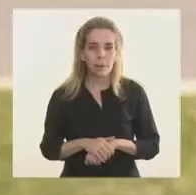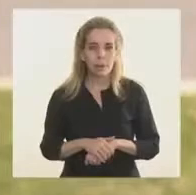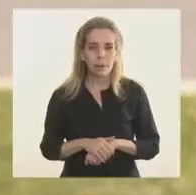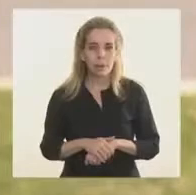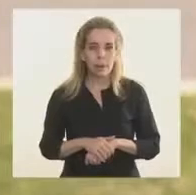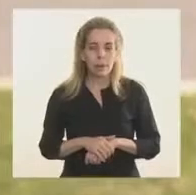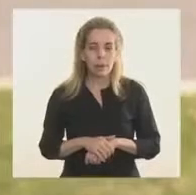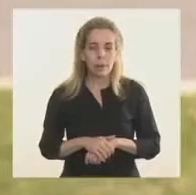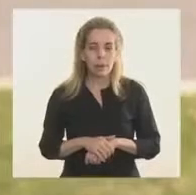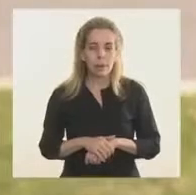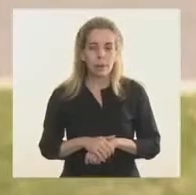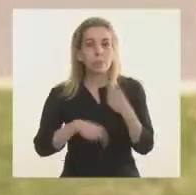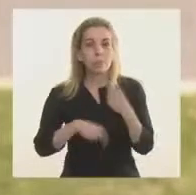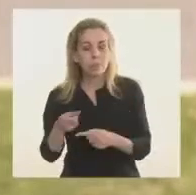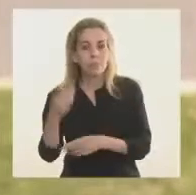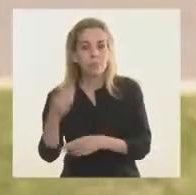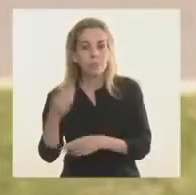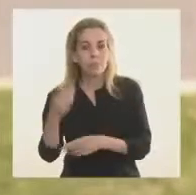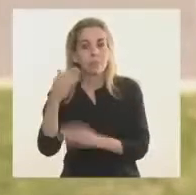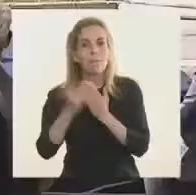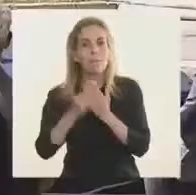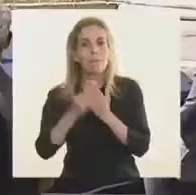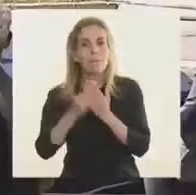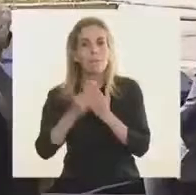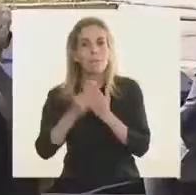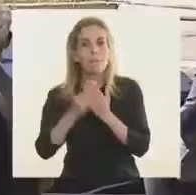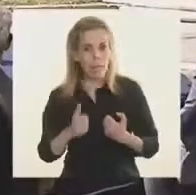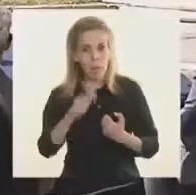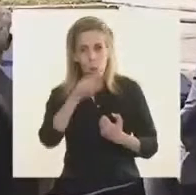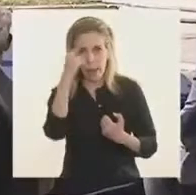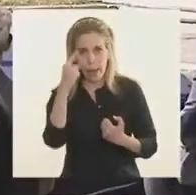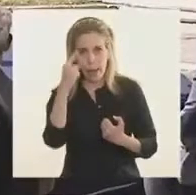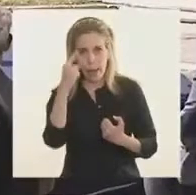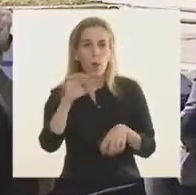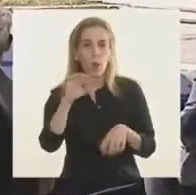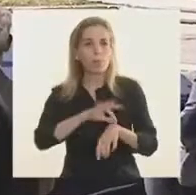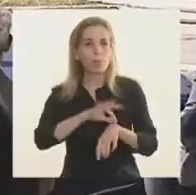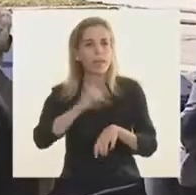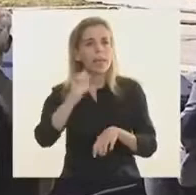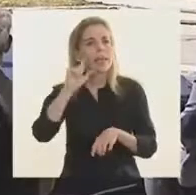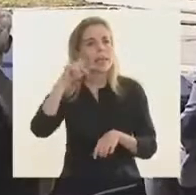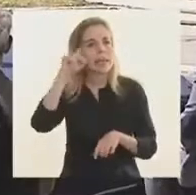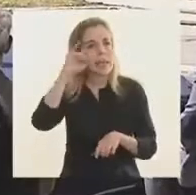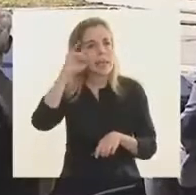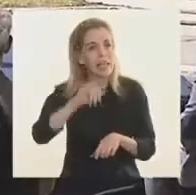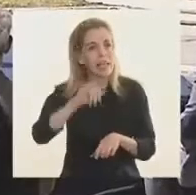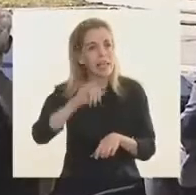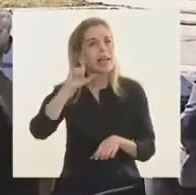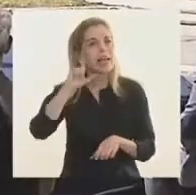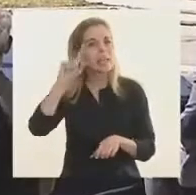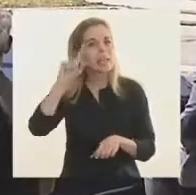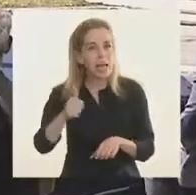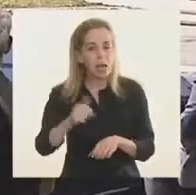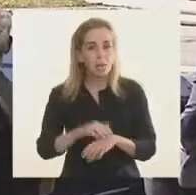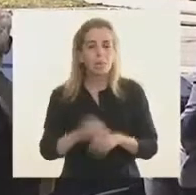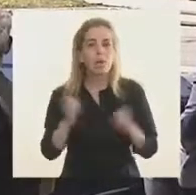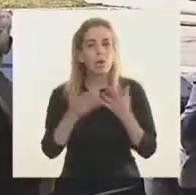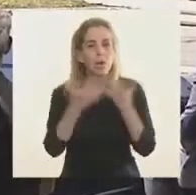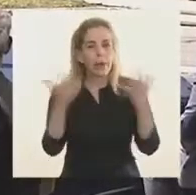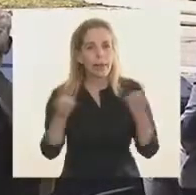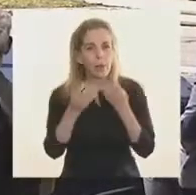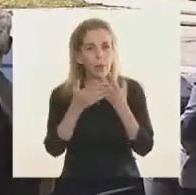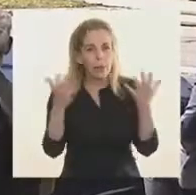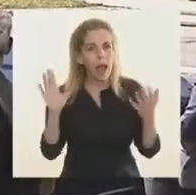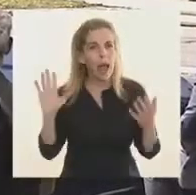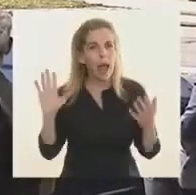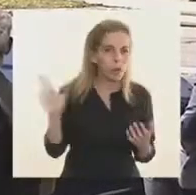A continuación, nos habla el Ministro de Salud de la Nación, Doctor Ginés González García. Buen día, buen día a